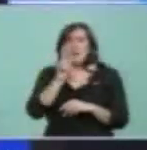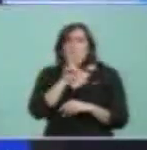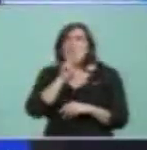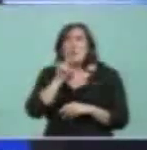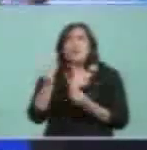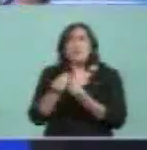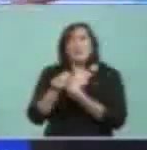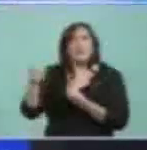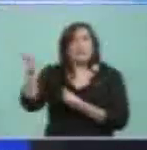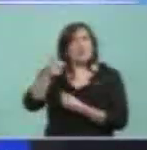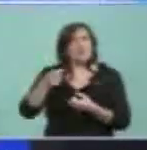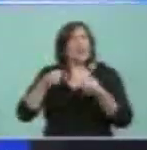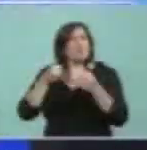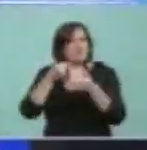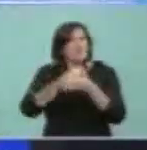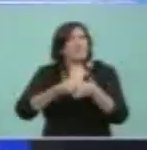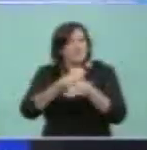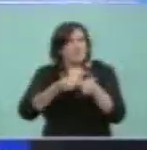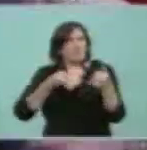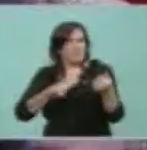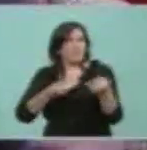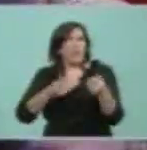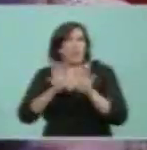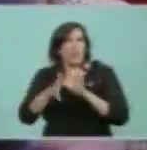combatientes en el frente,